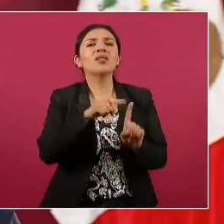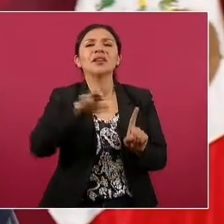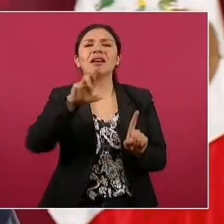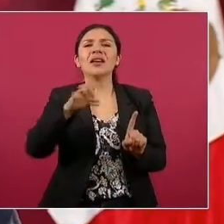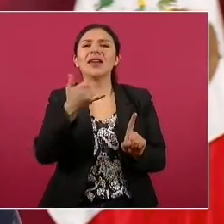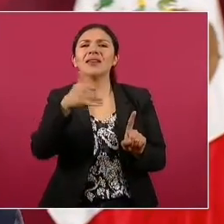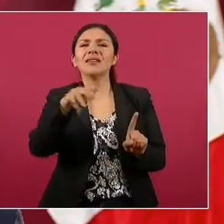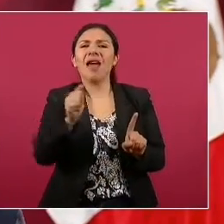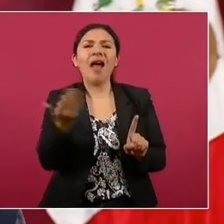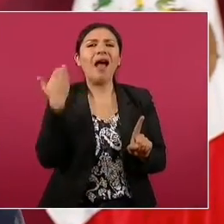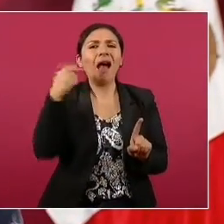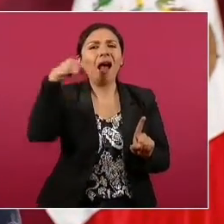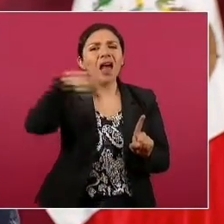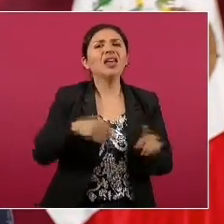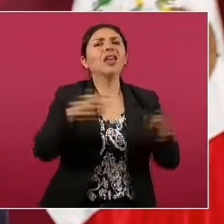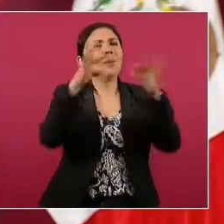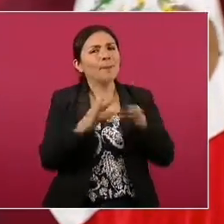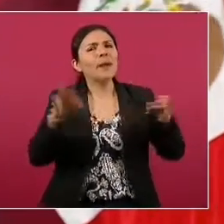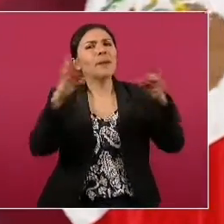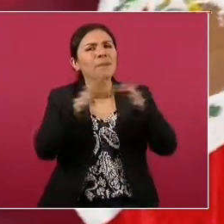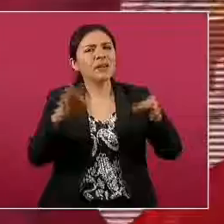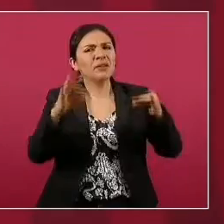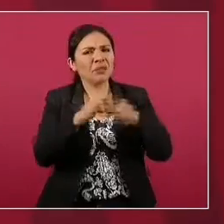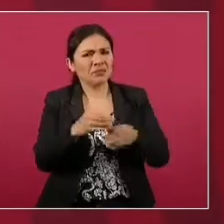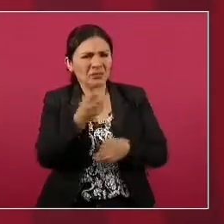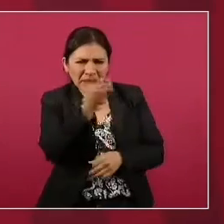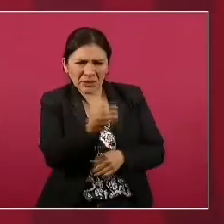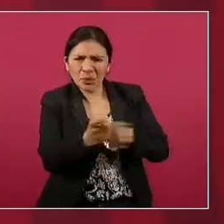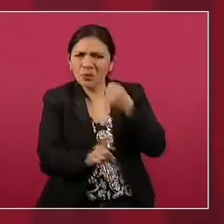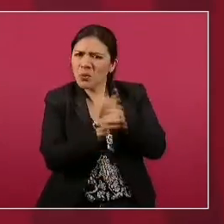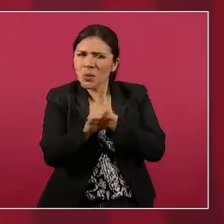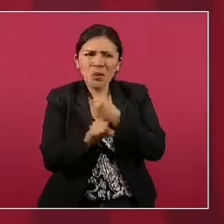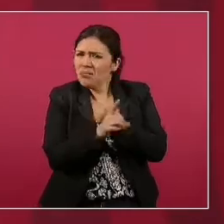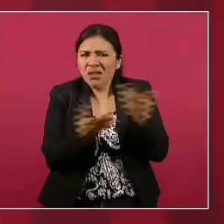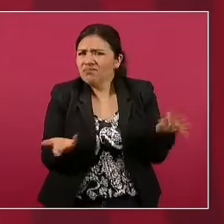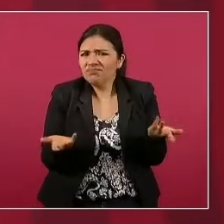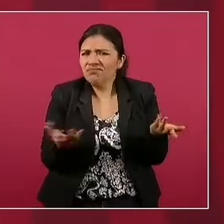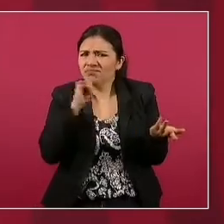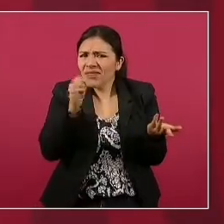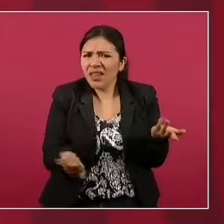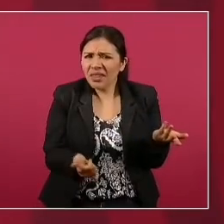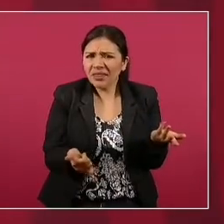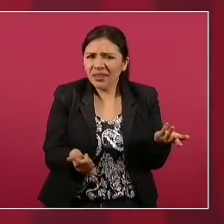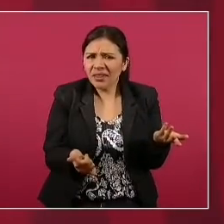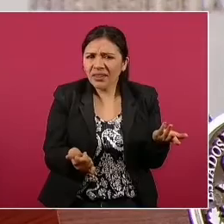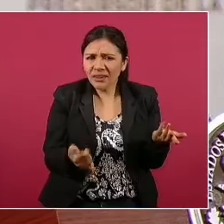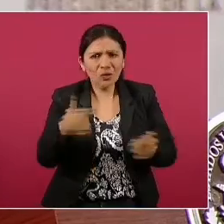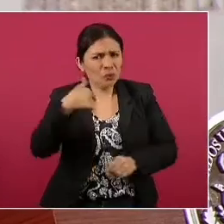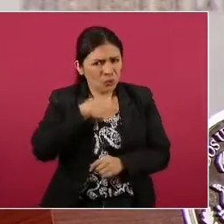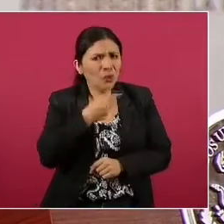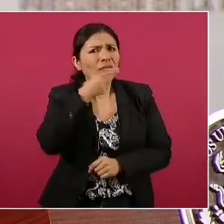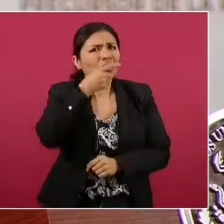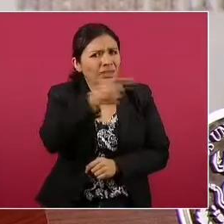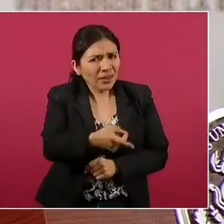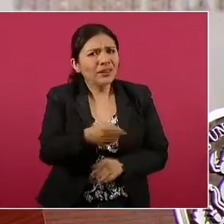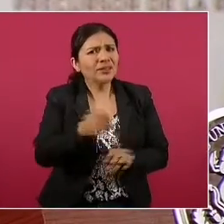aquí habló, tampoco es problema, si hasta se lo dije,